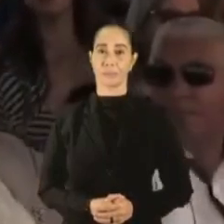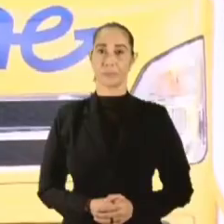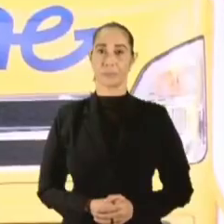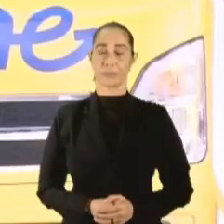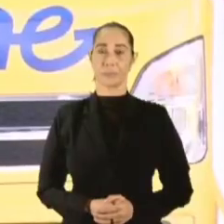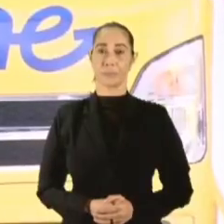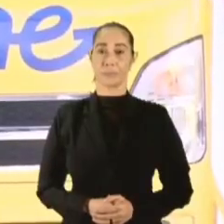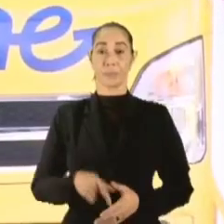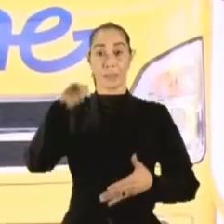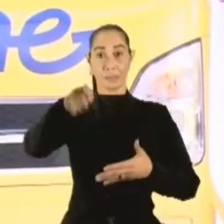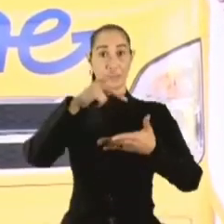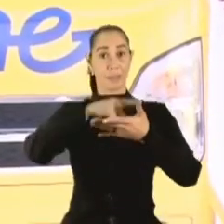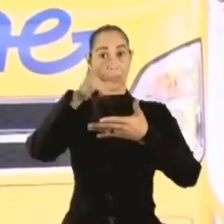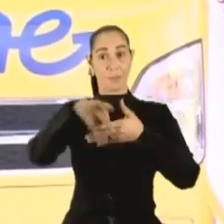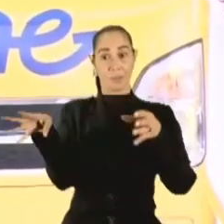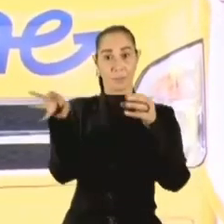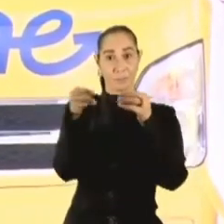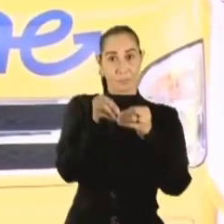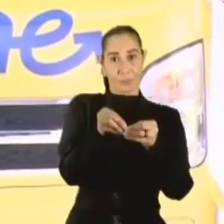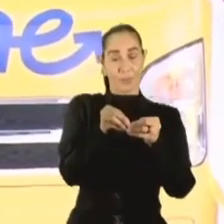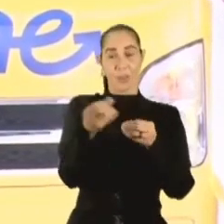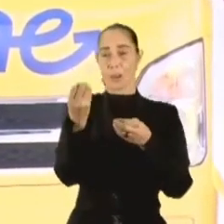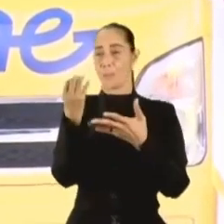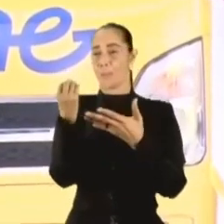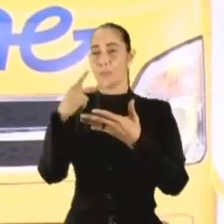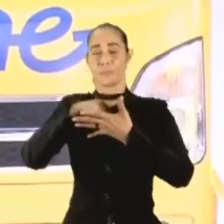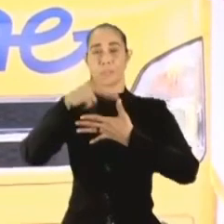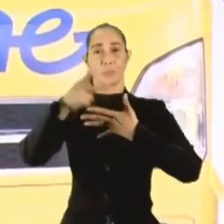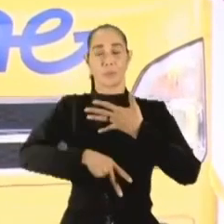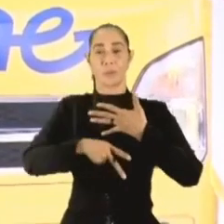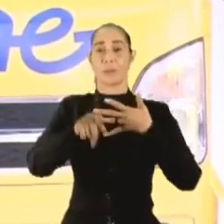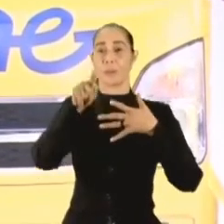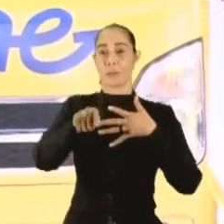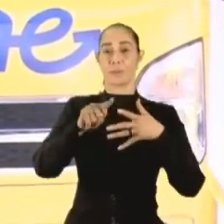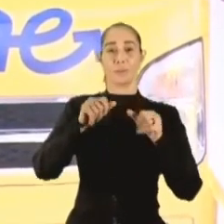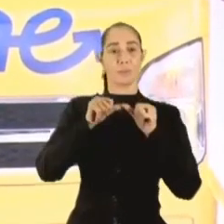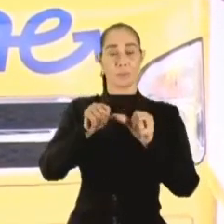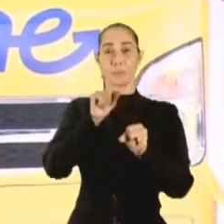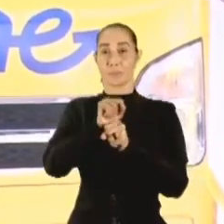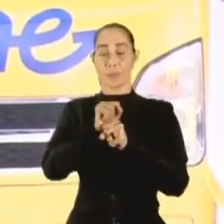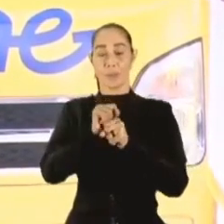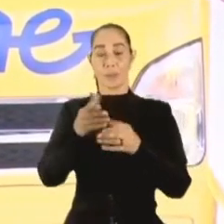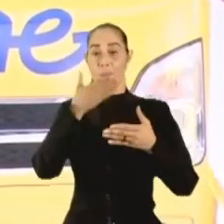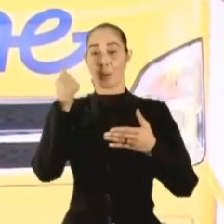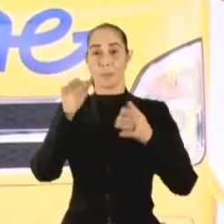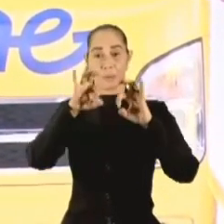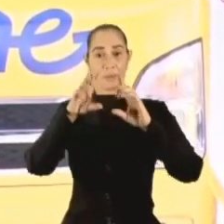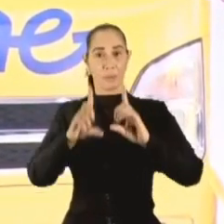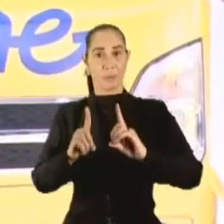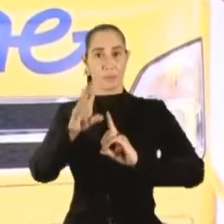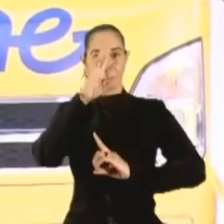Este programa se suma a los muchos otros programas que estamos realizando para mejorar la educación